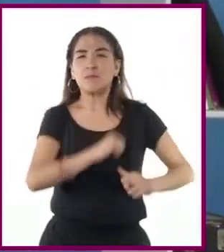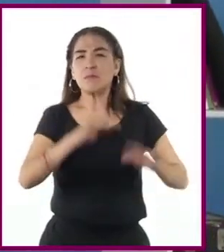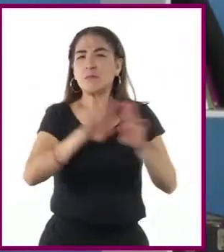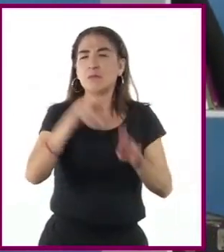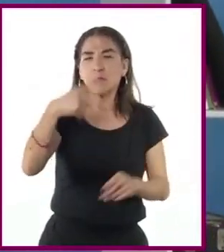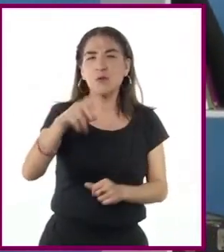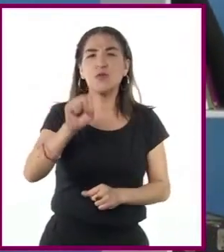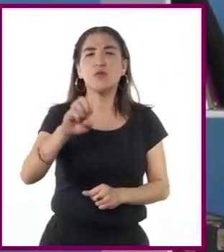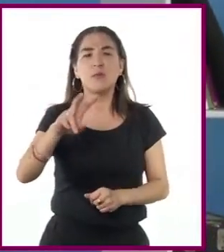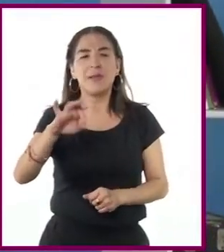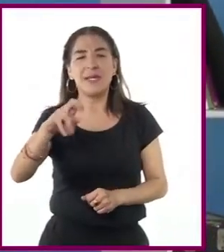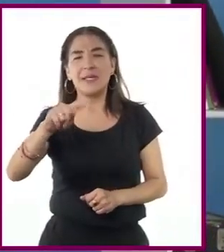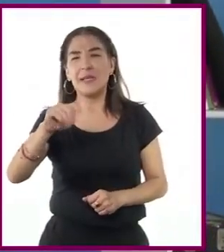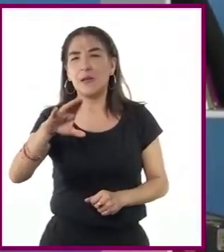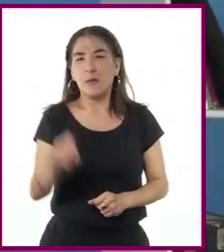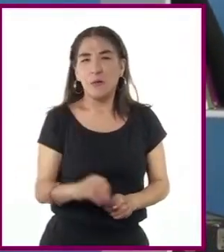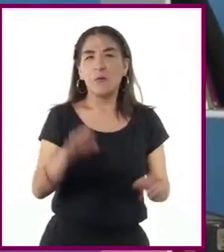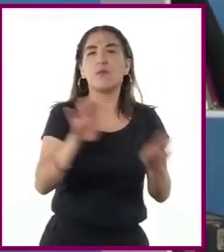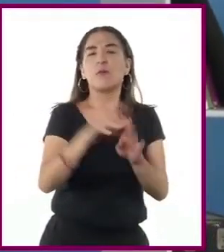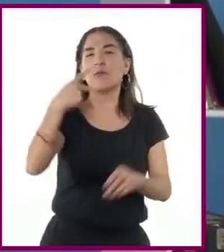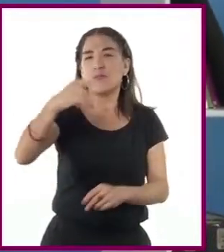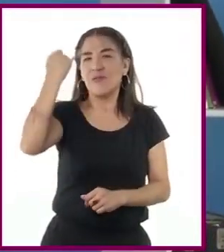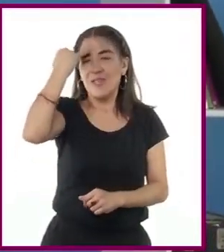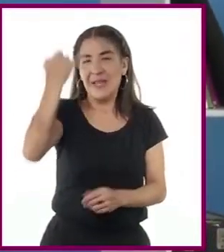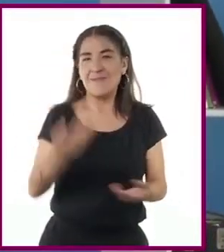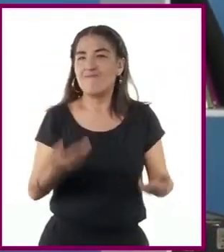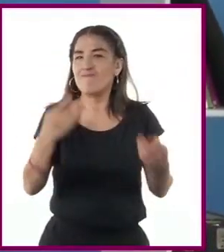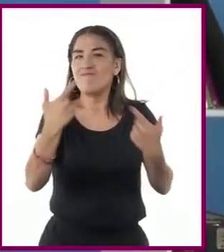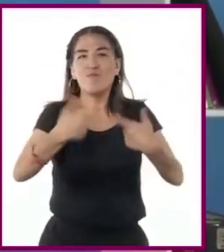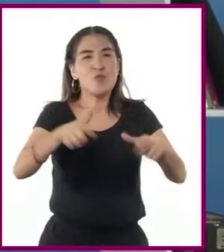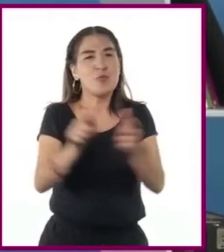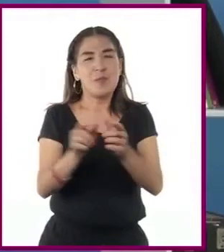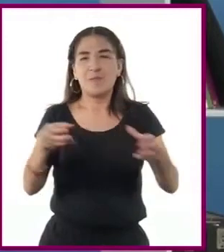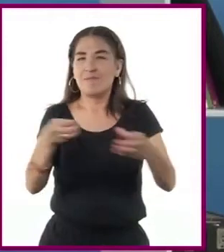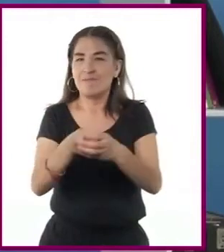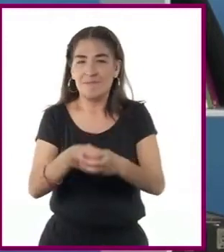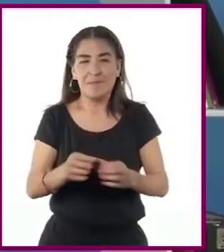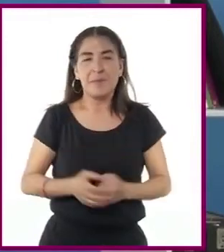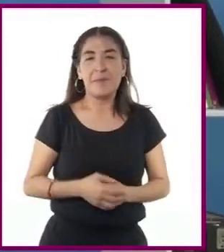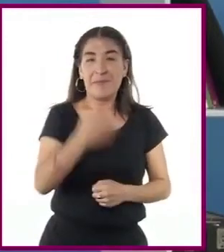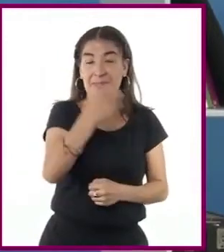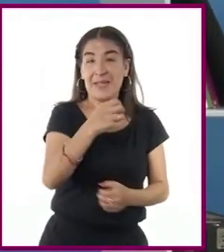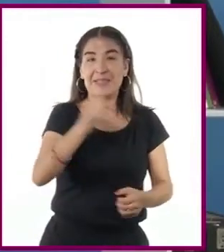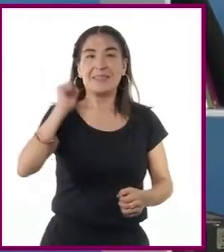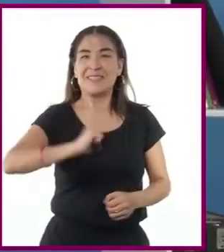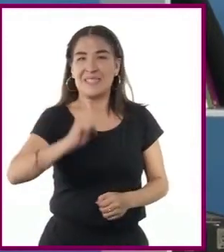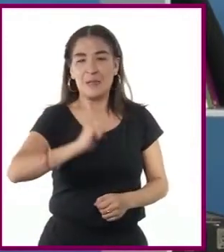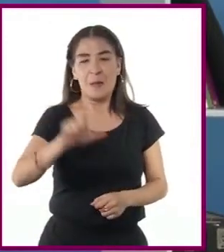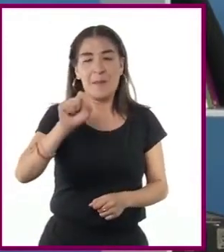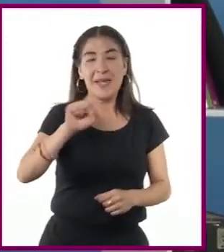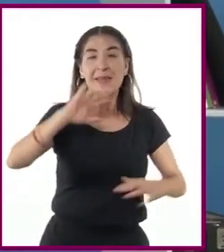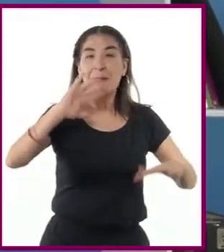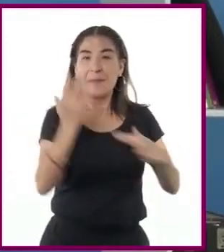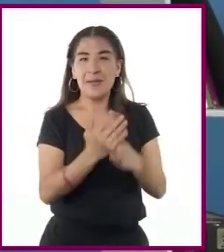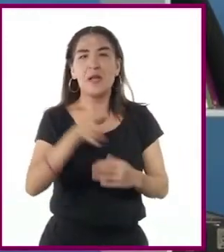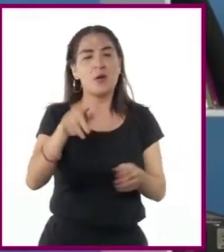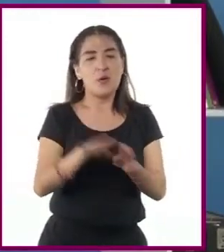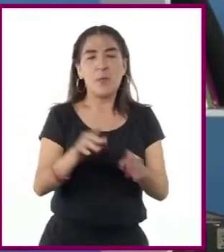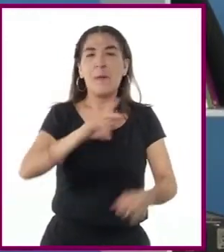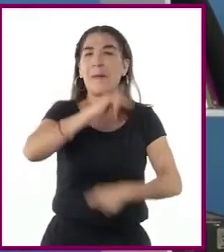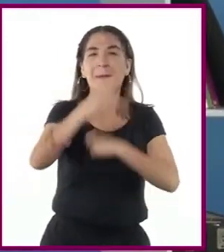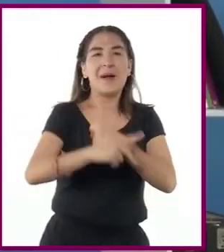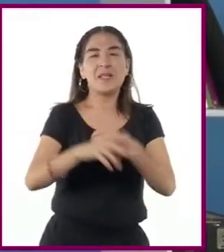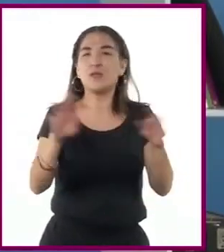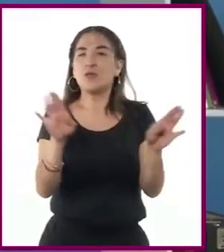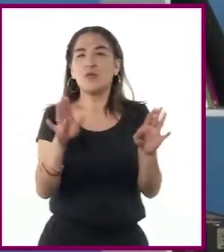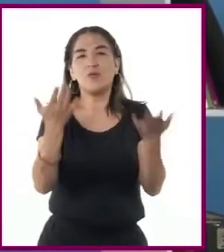cuestionado desde sus propios aliados ideológicos. Durante mediados del siglo XX surgió el movimiento de países no alineados, que,